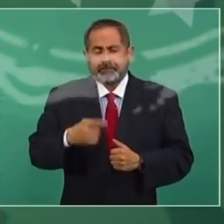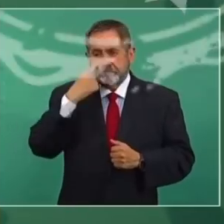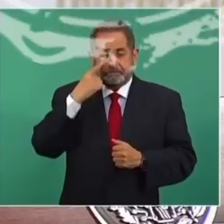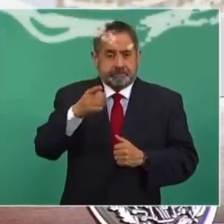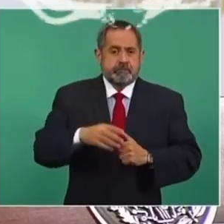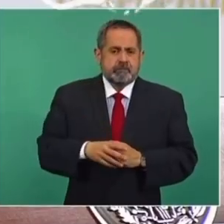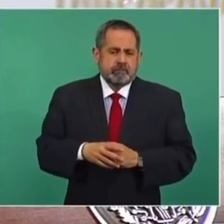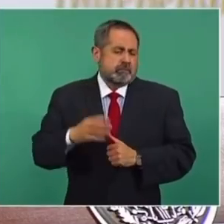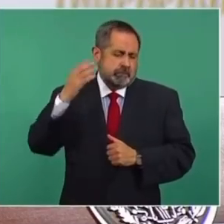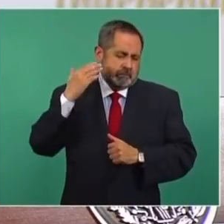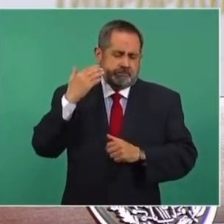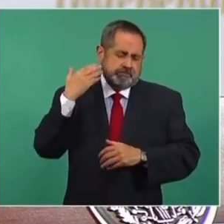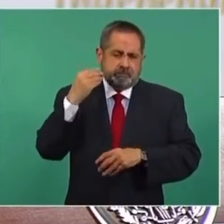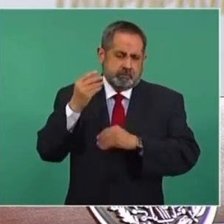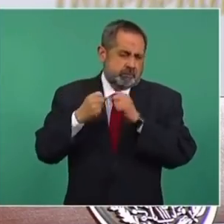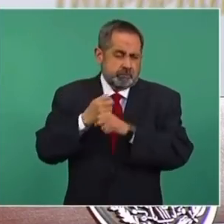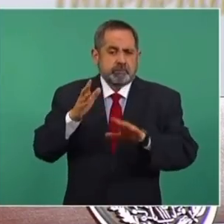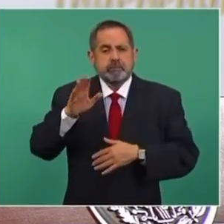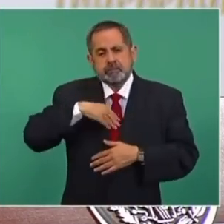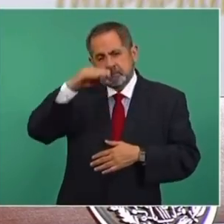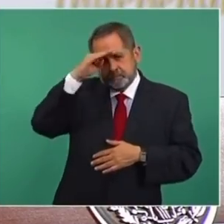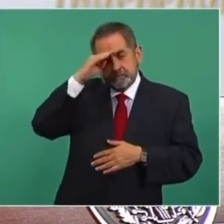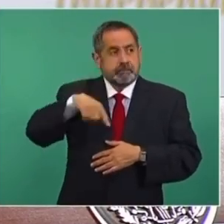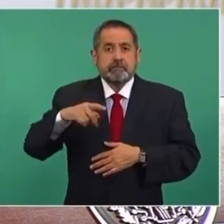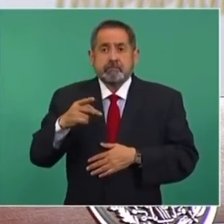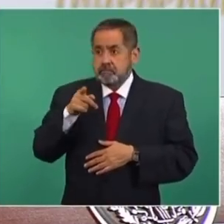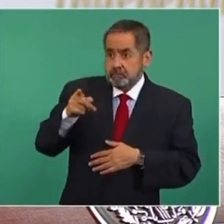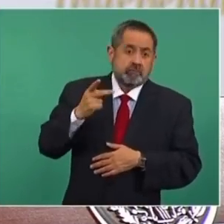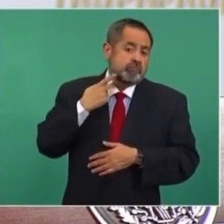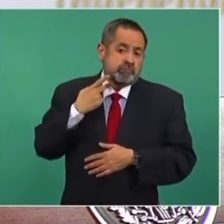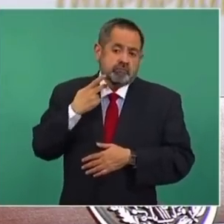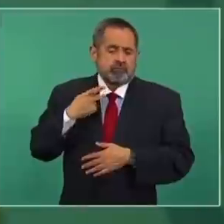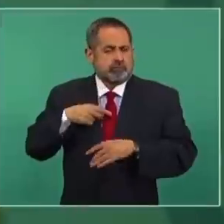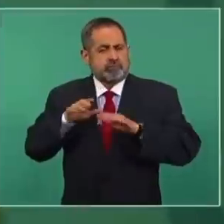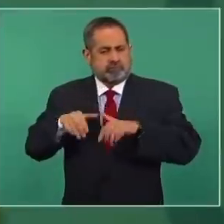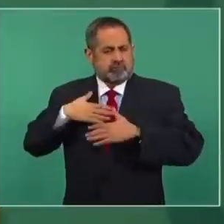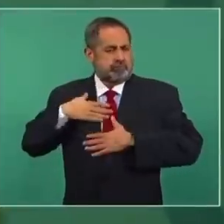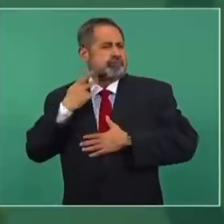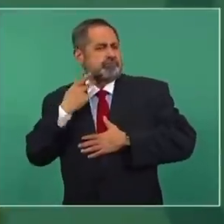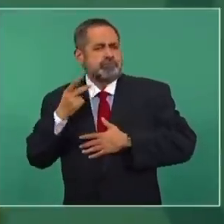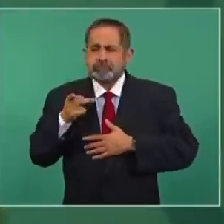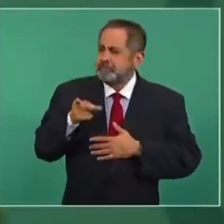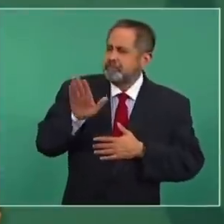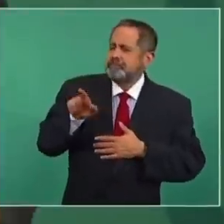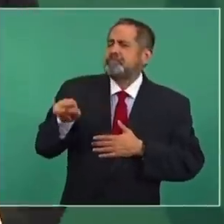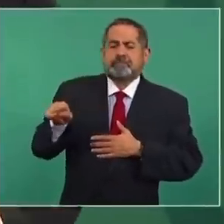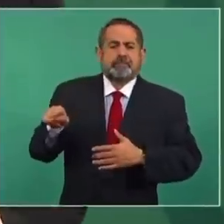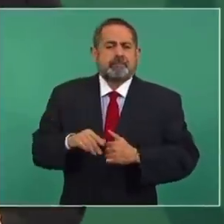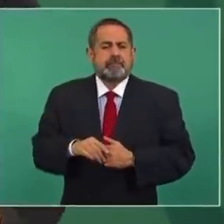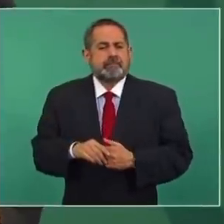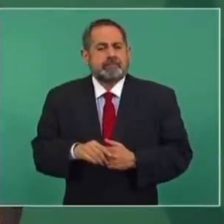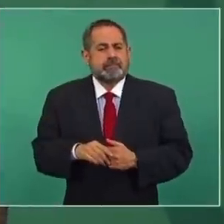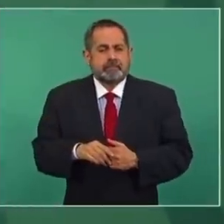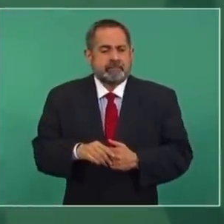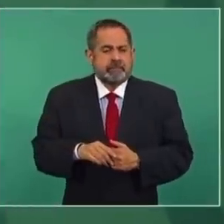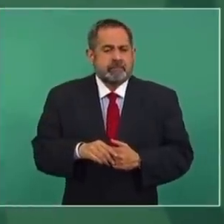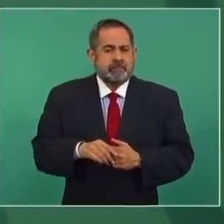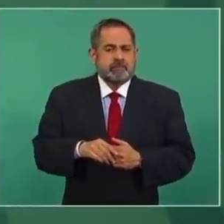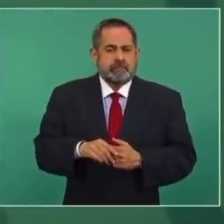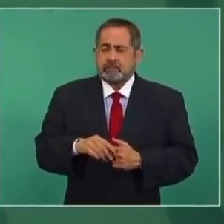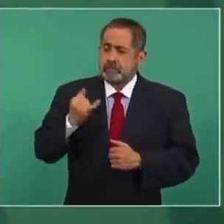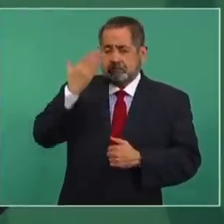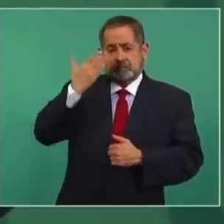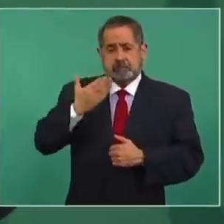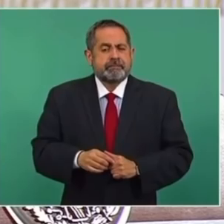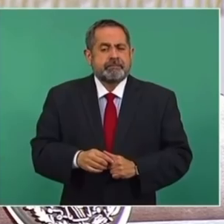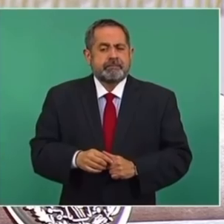Durante mucho tiempo se pensó que ser político era cuidar